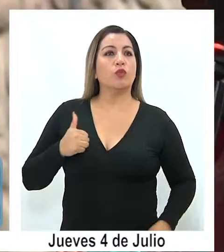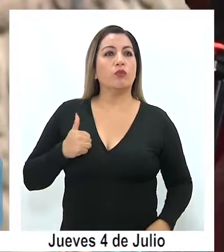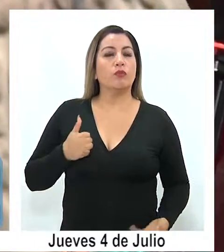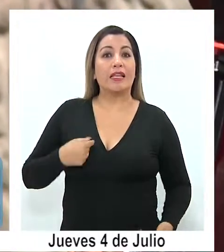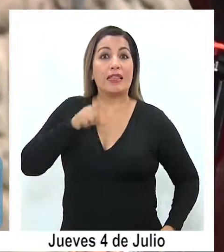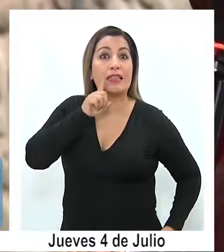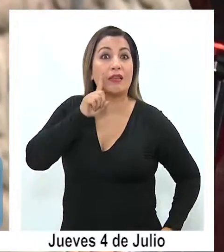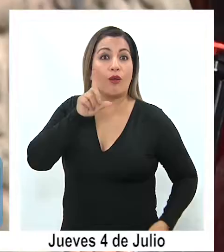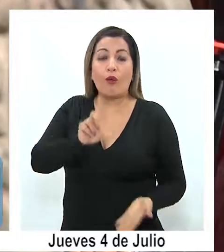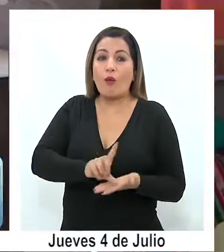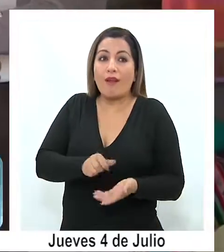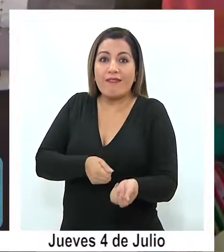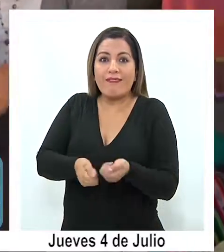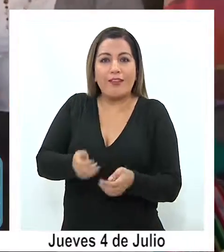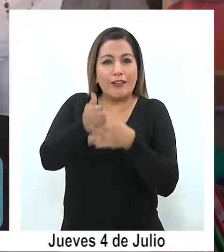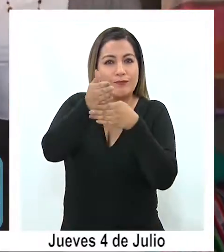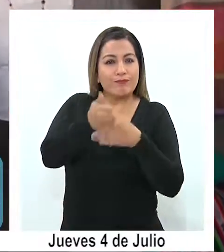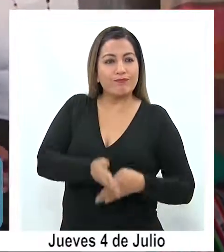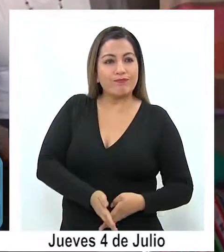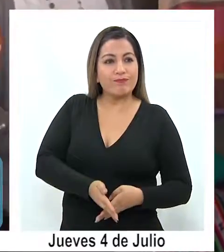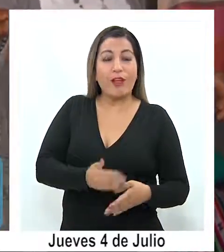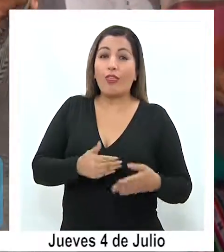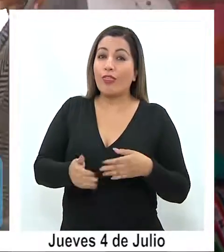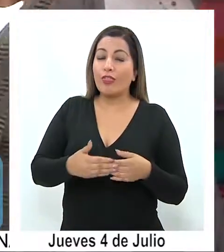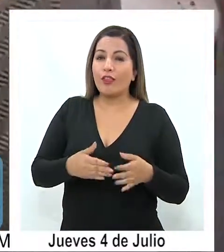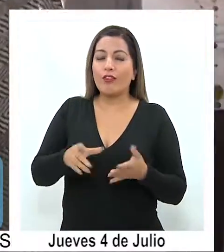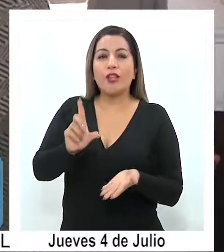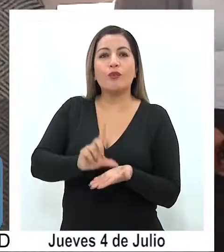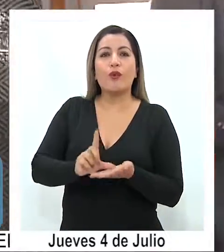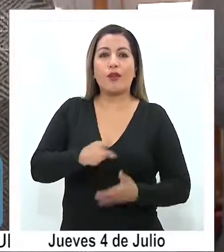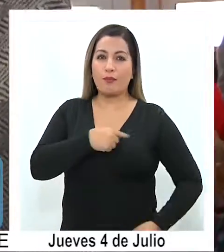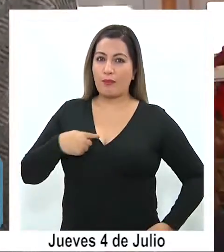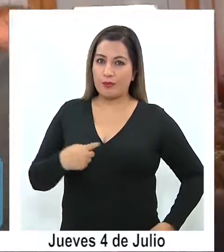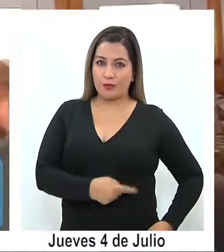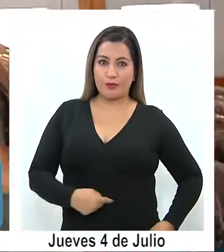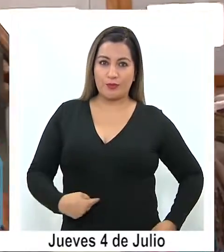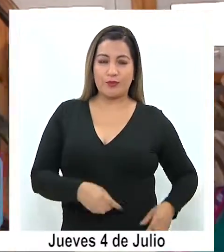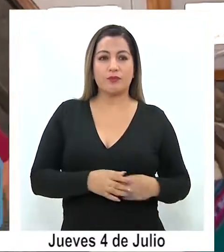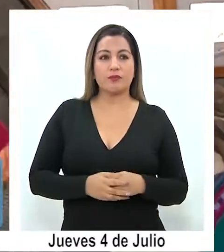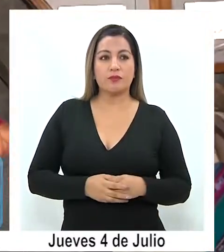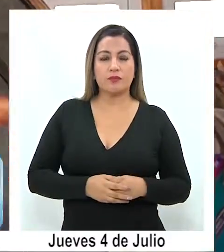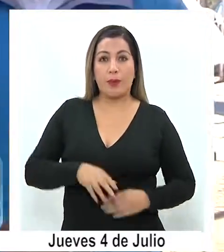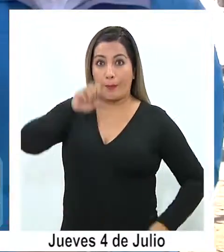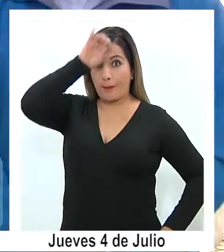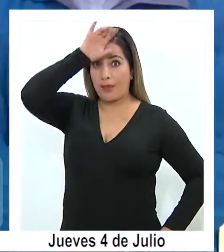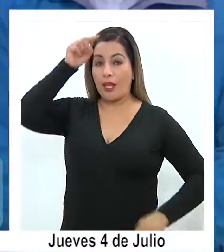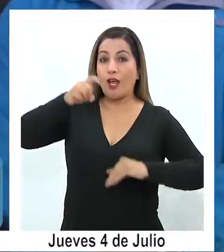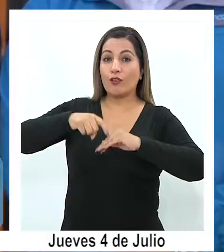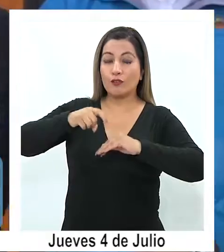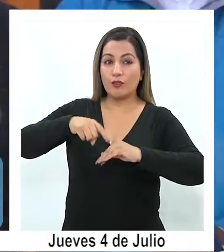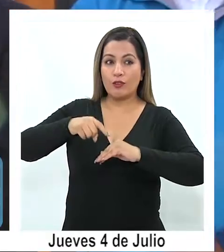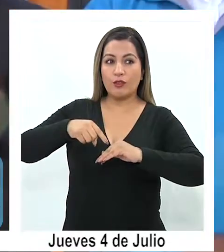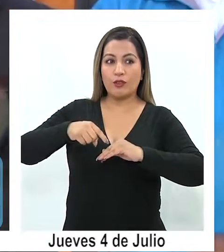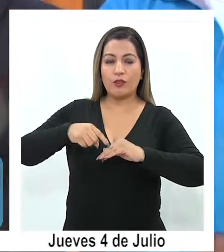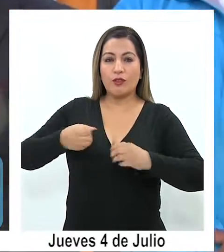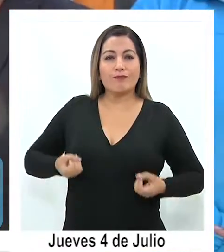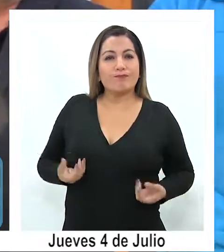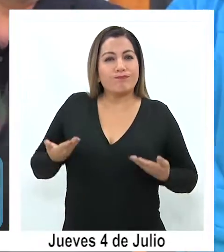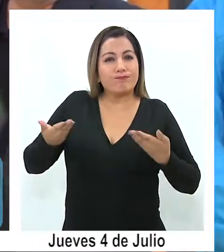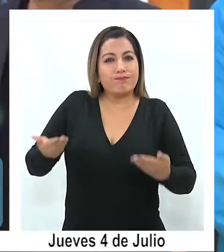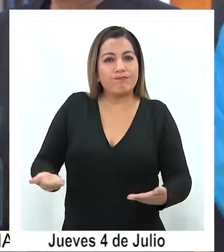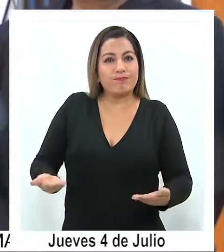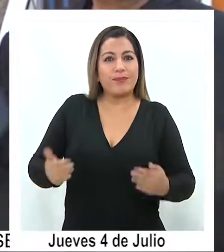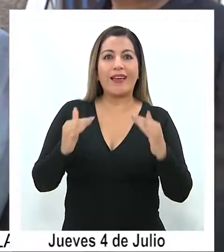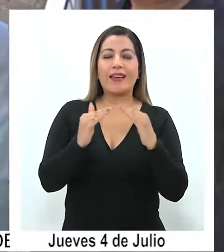contar con un puesto de venta permanente en la localidad de Pozoalmonte. La minera Doña Inés de Coyaguase les